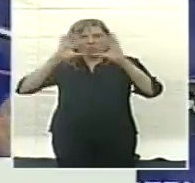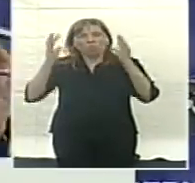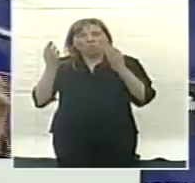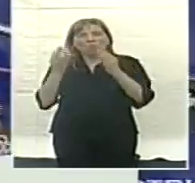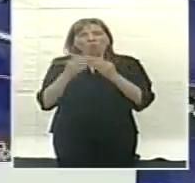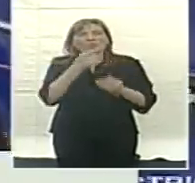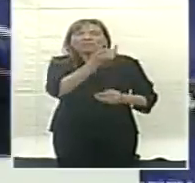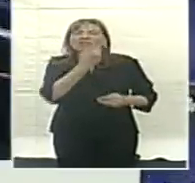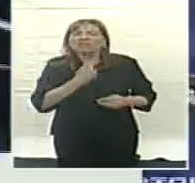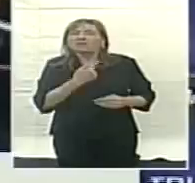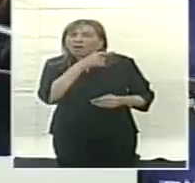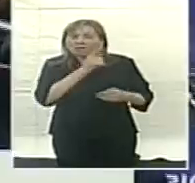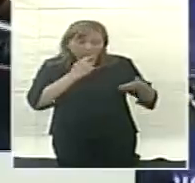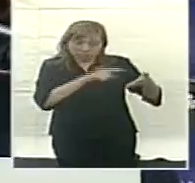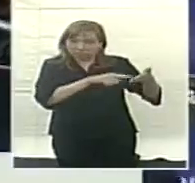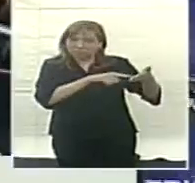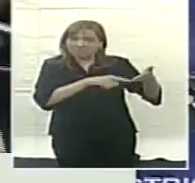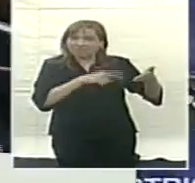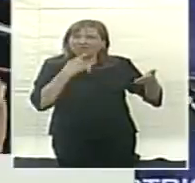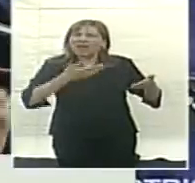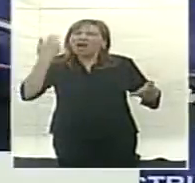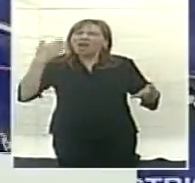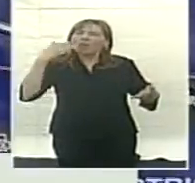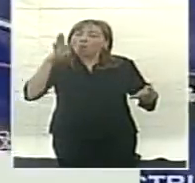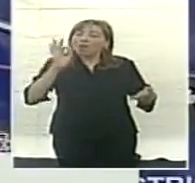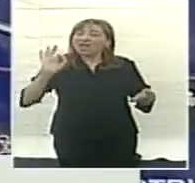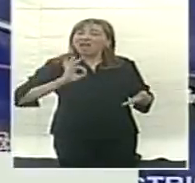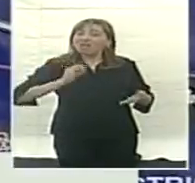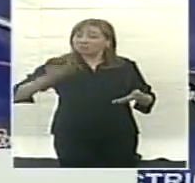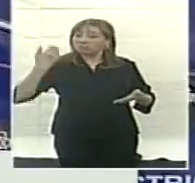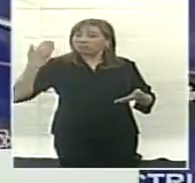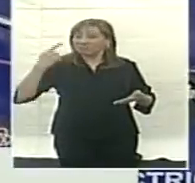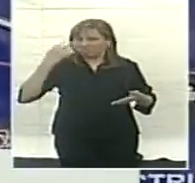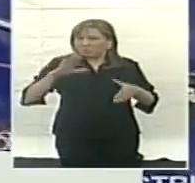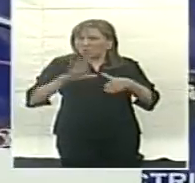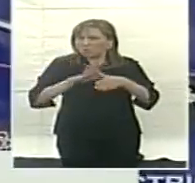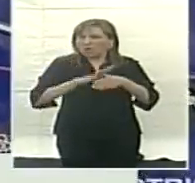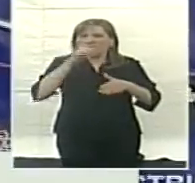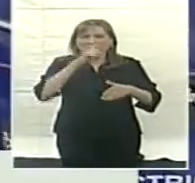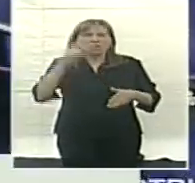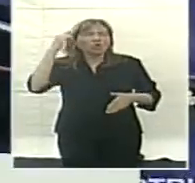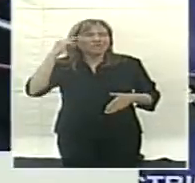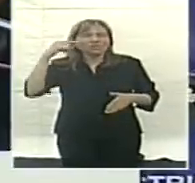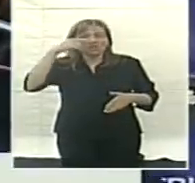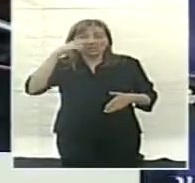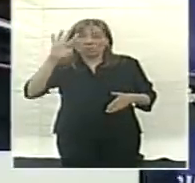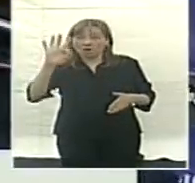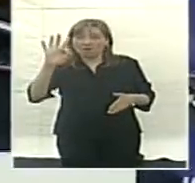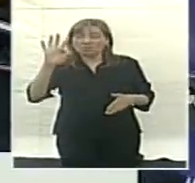nuestro país hace casi 40 años, para ser más precisos, en 1974